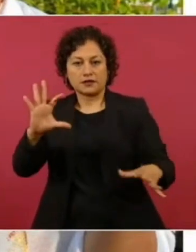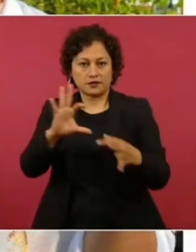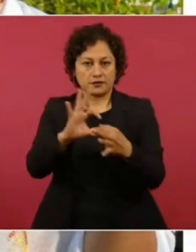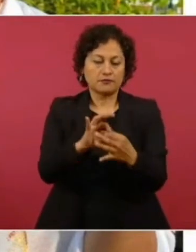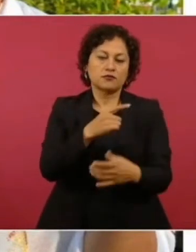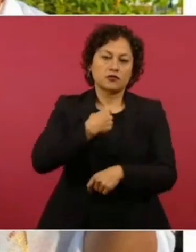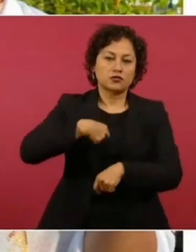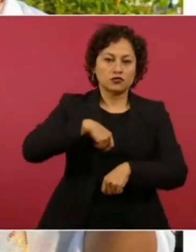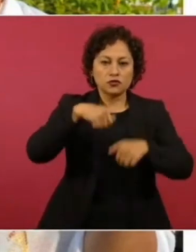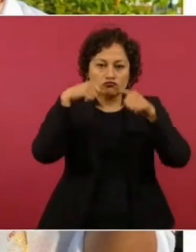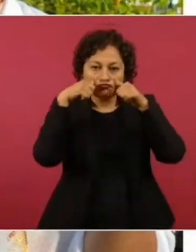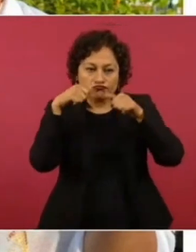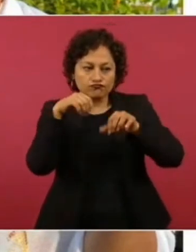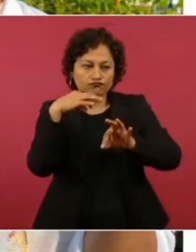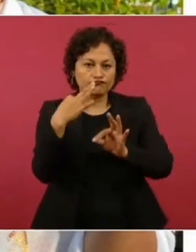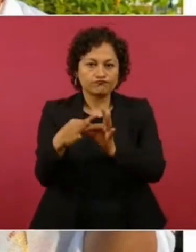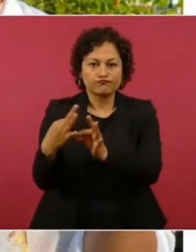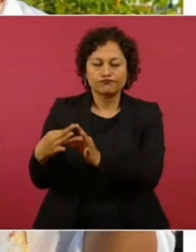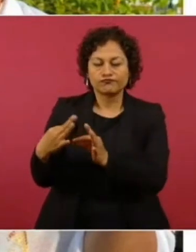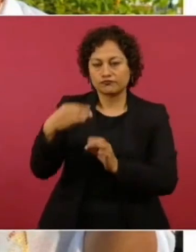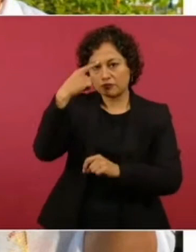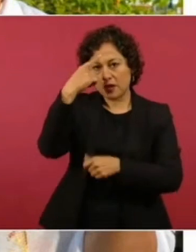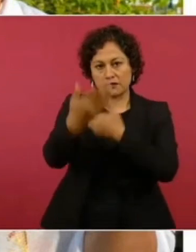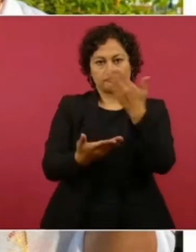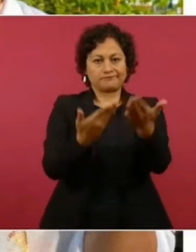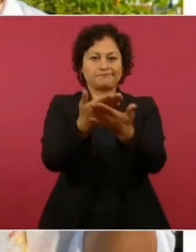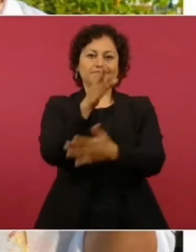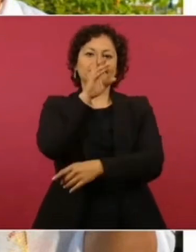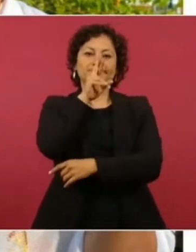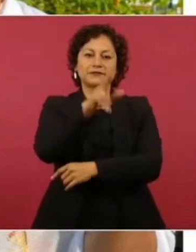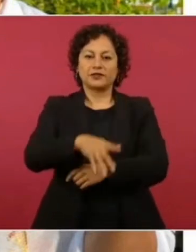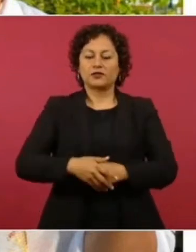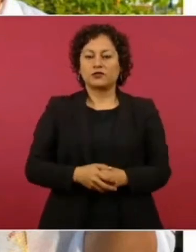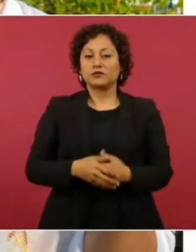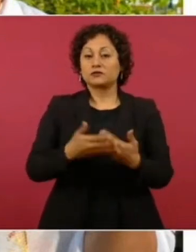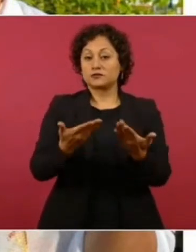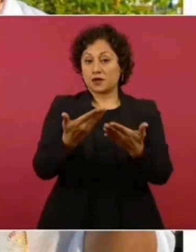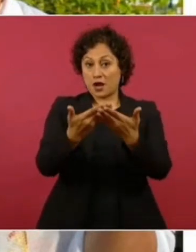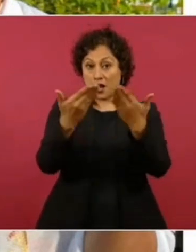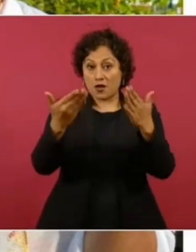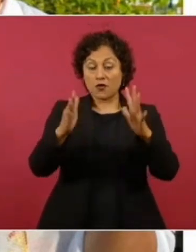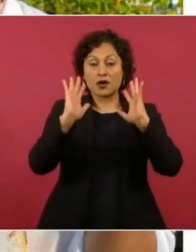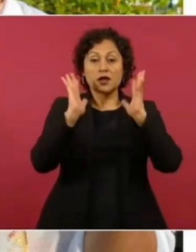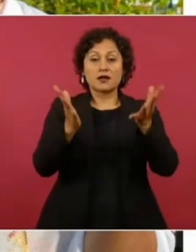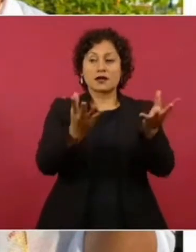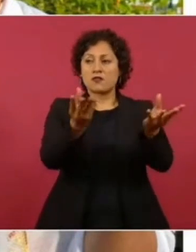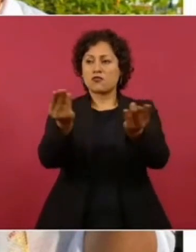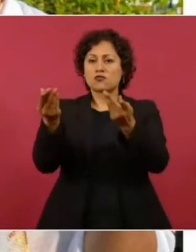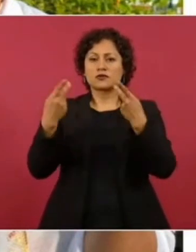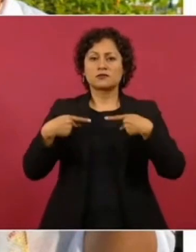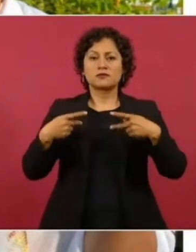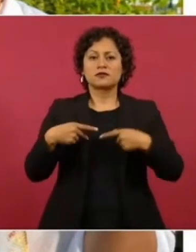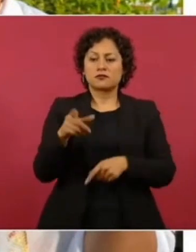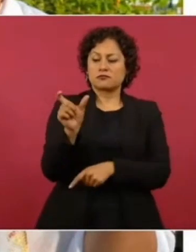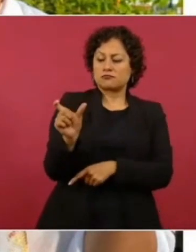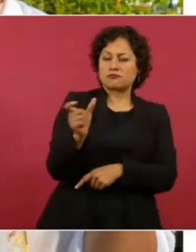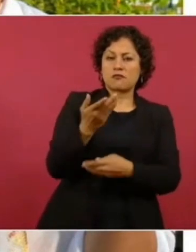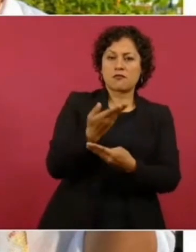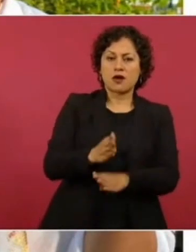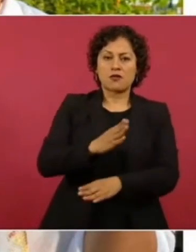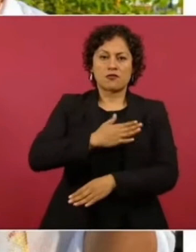estrategia para ofrecer un mejor servicio. Cada día hay más personas que cuentan con su tarjeta del Banco del Bienestar.